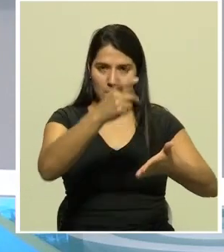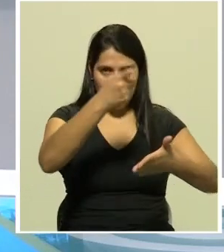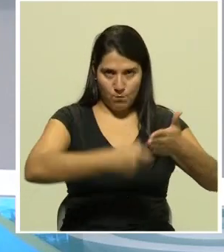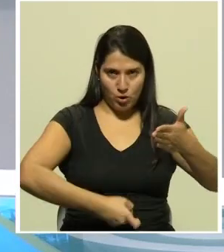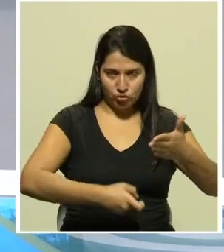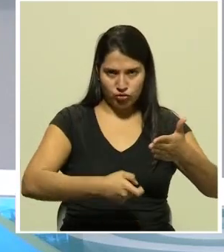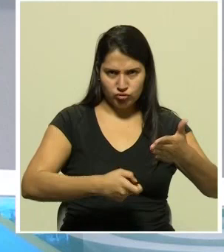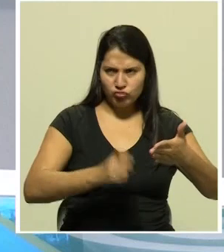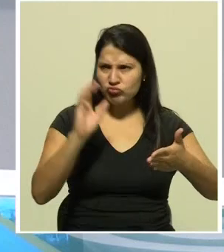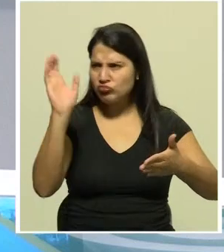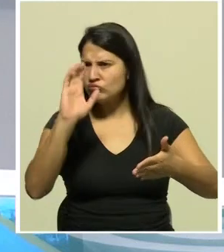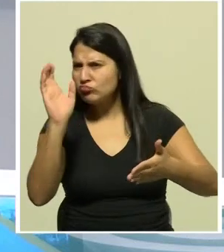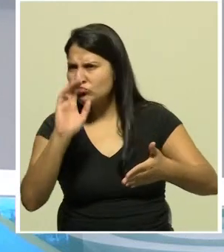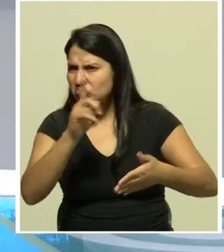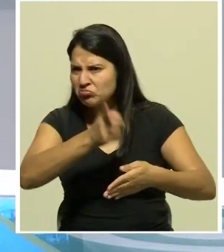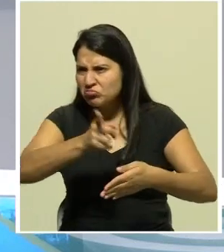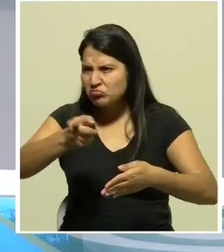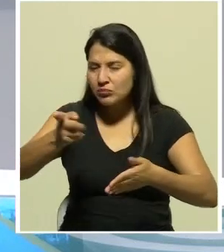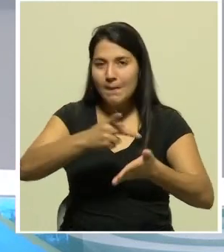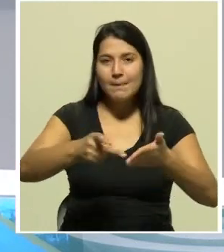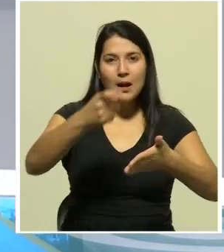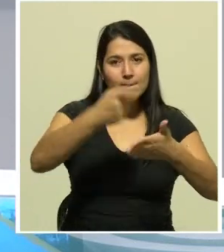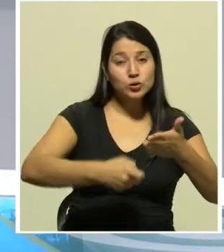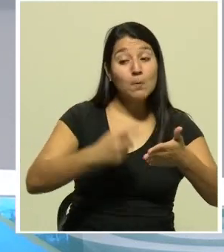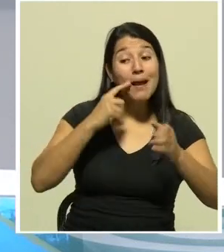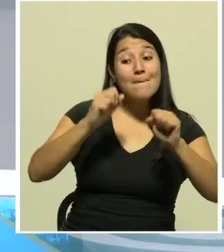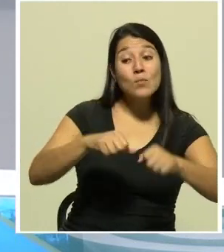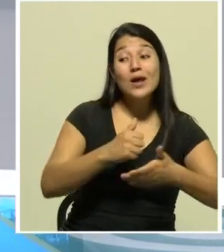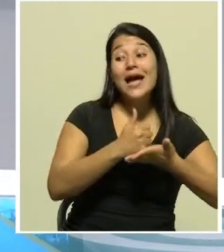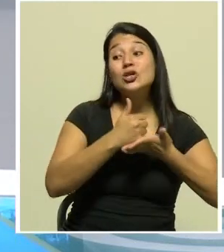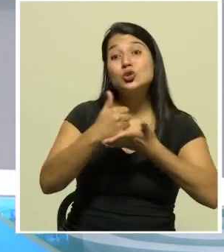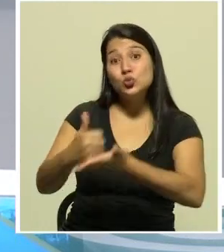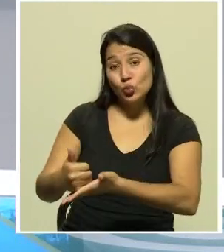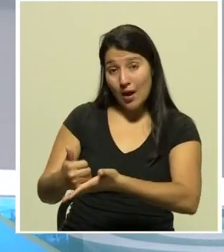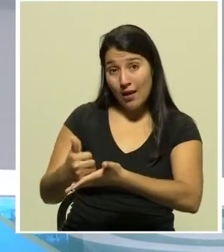y contribuir con los sectores más vulnerables